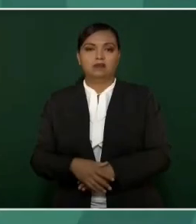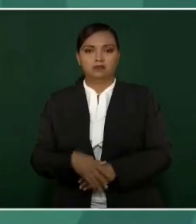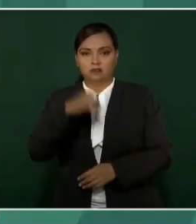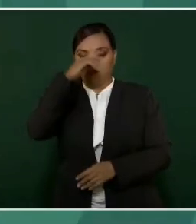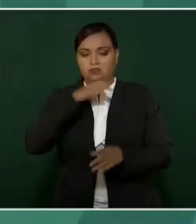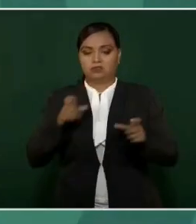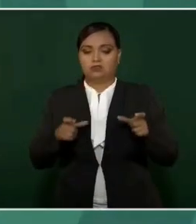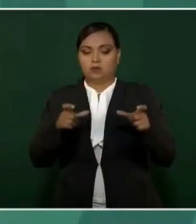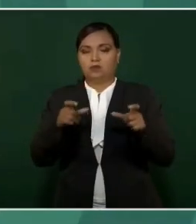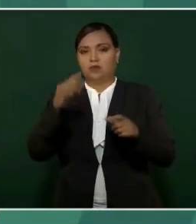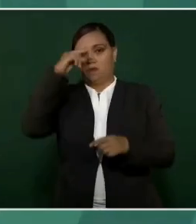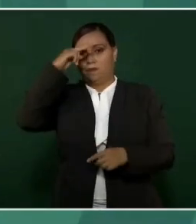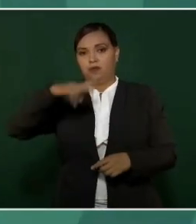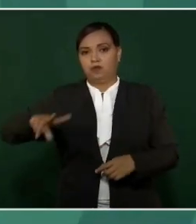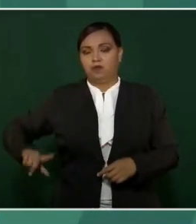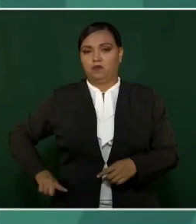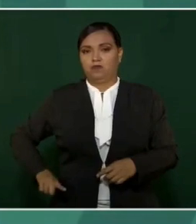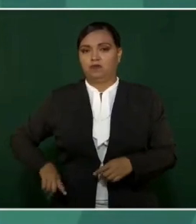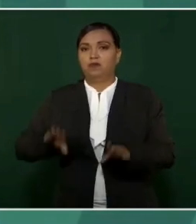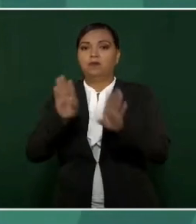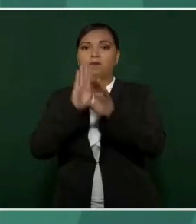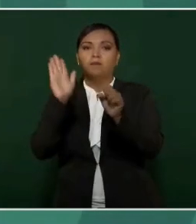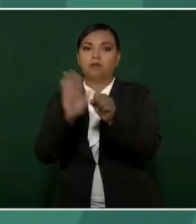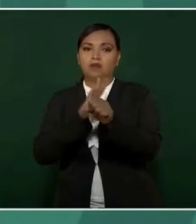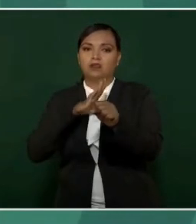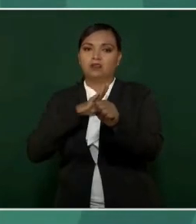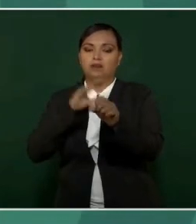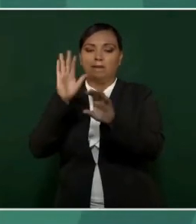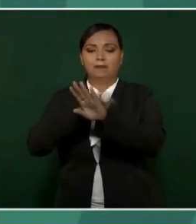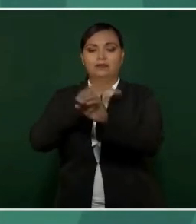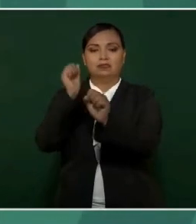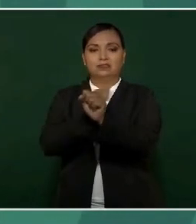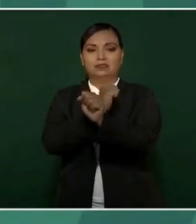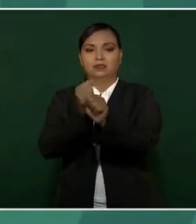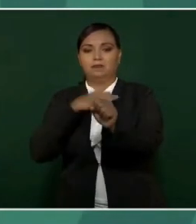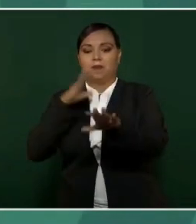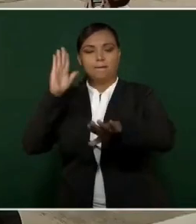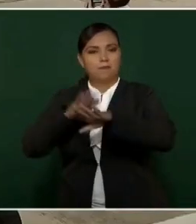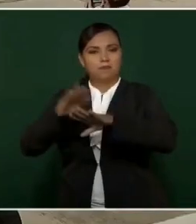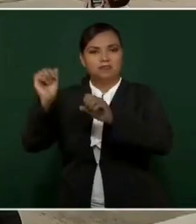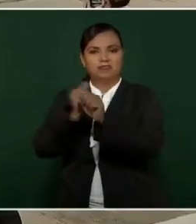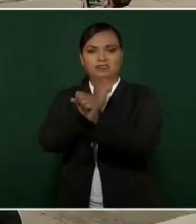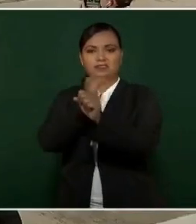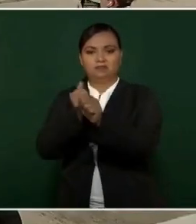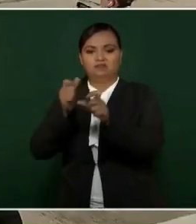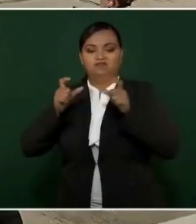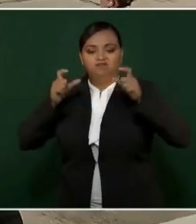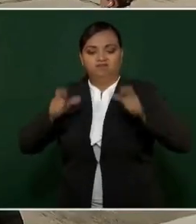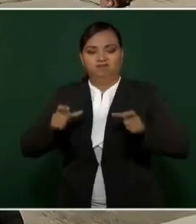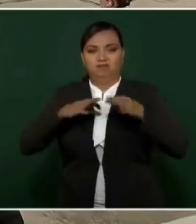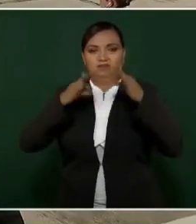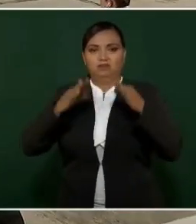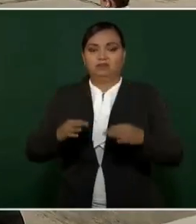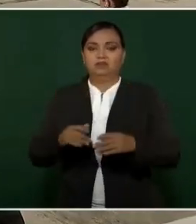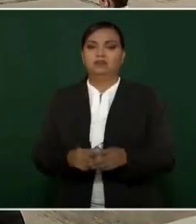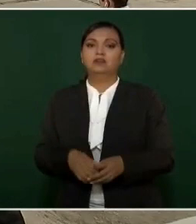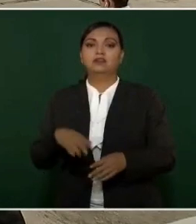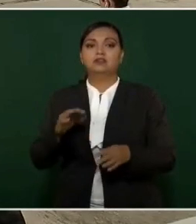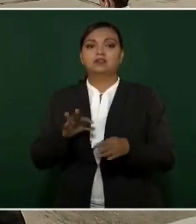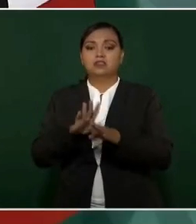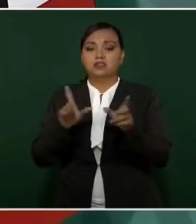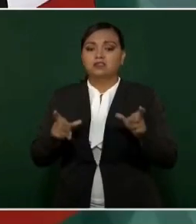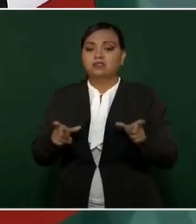vía de la violencia y el alarde de la capacidad de fuego para imponer con más violencia y autoritarismo una seguridad